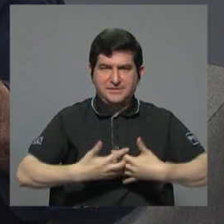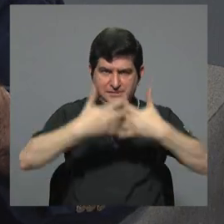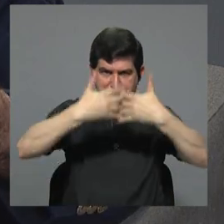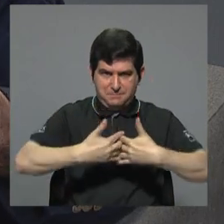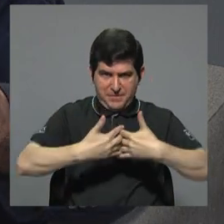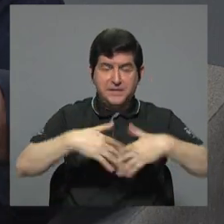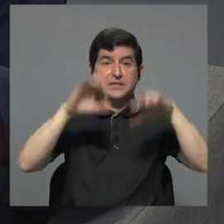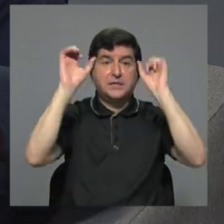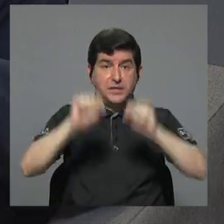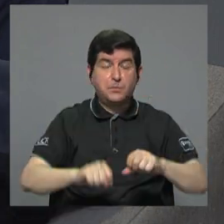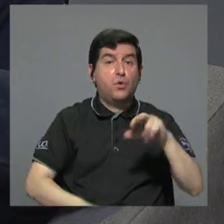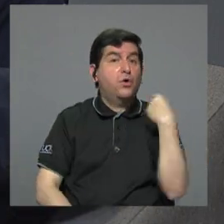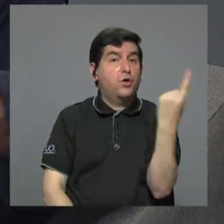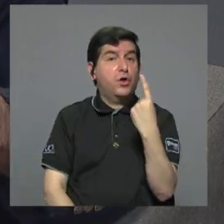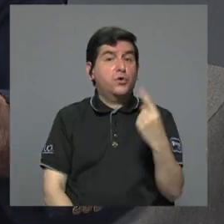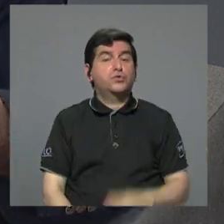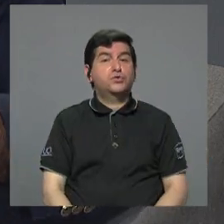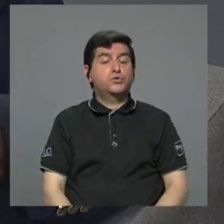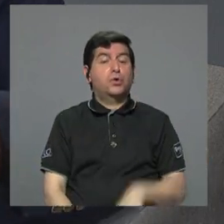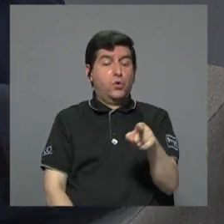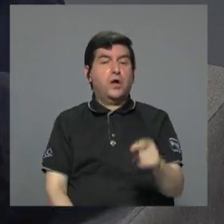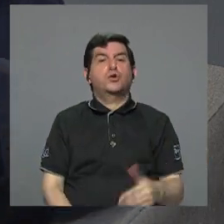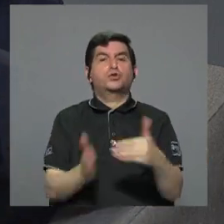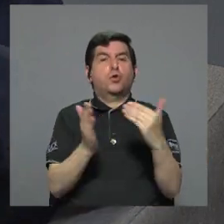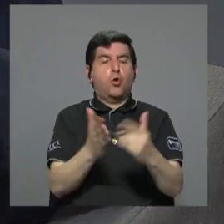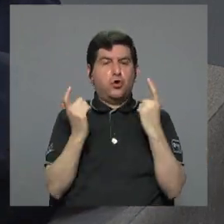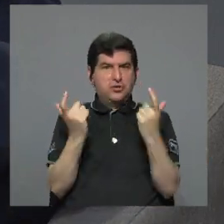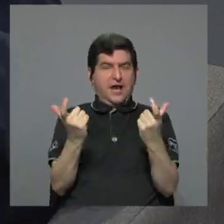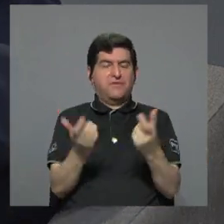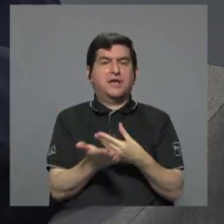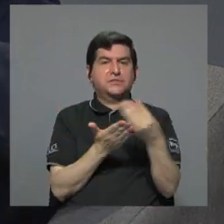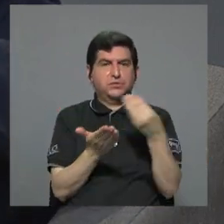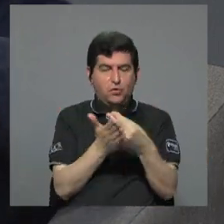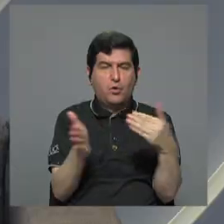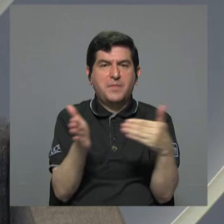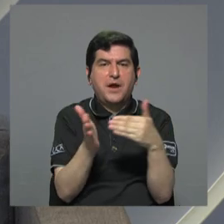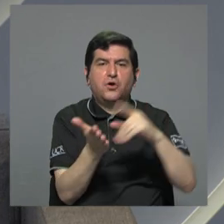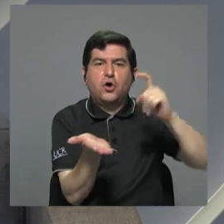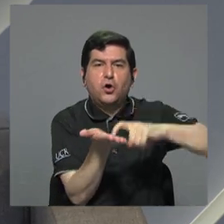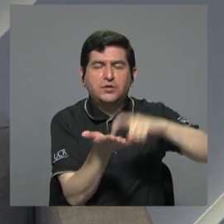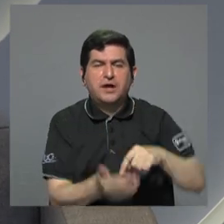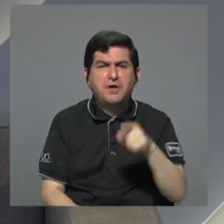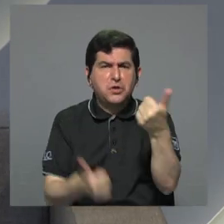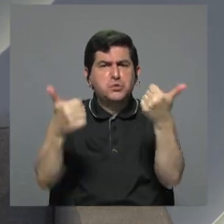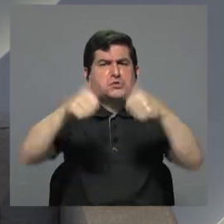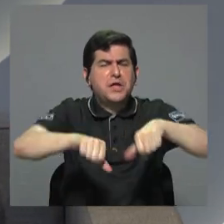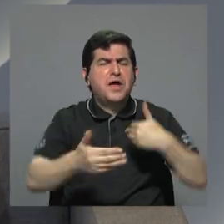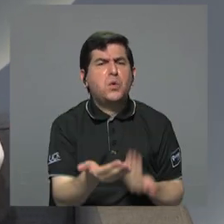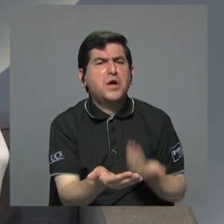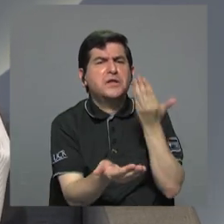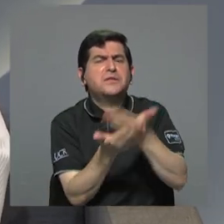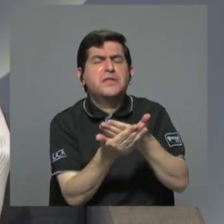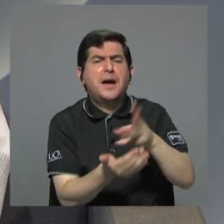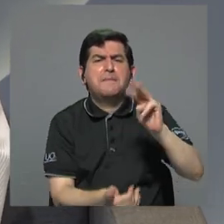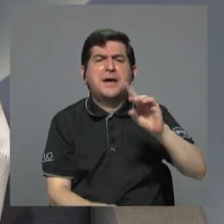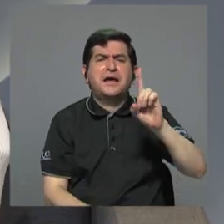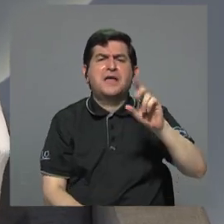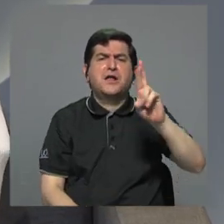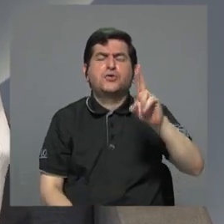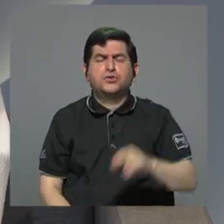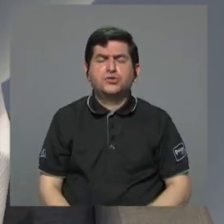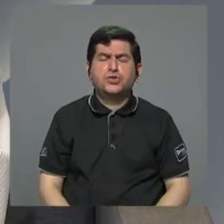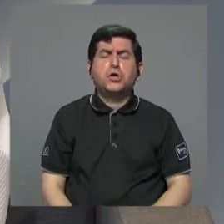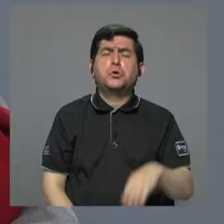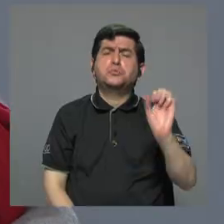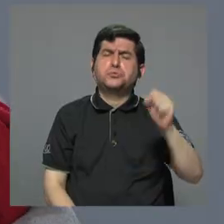para que puedan no sólo capitalizarse, sino comprar y recomprar la deuda. acuerdo con estas propuestas, María del Rocío? Sí, sí, sí, yo